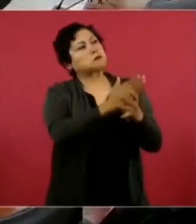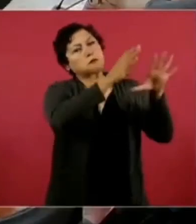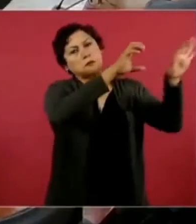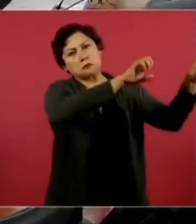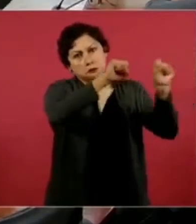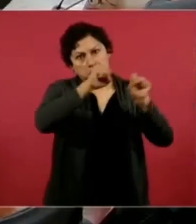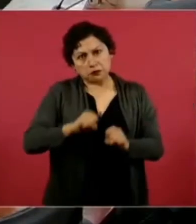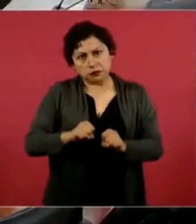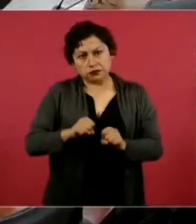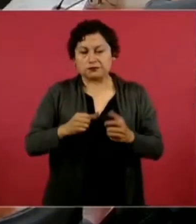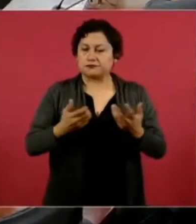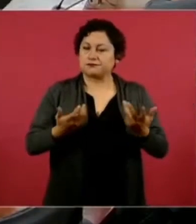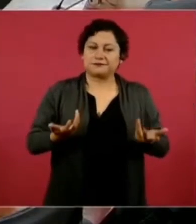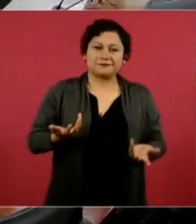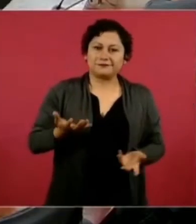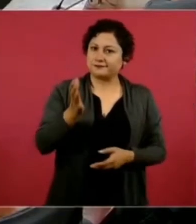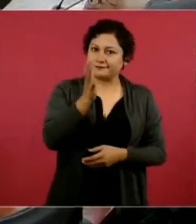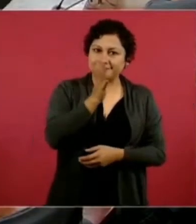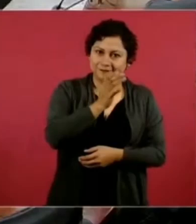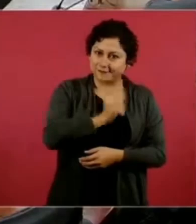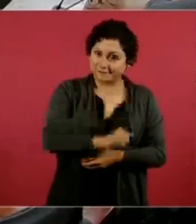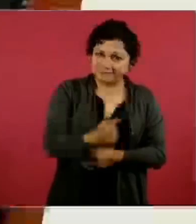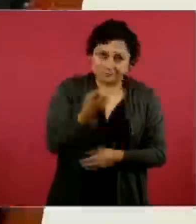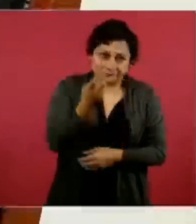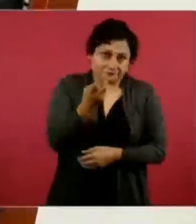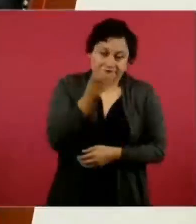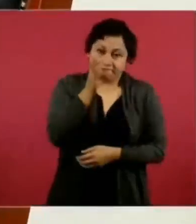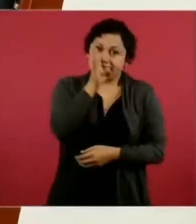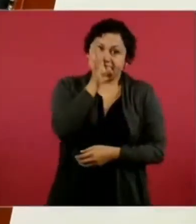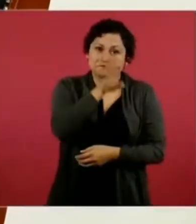es, porque